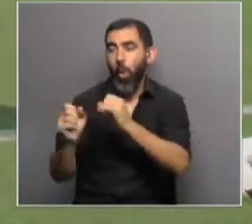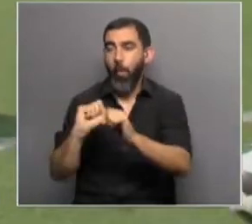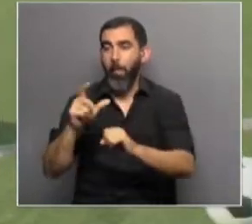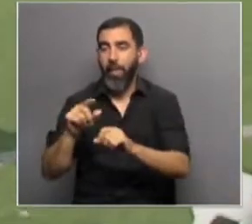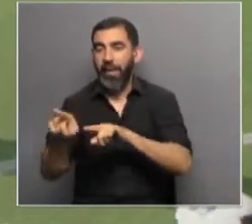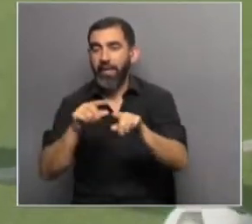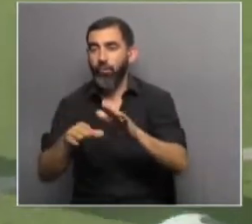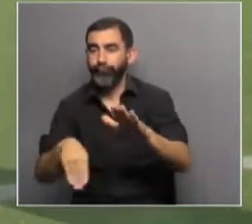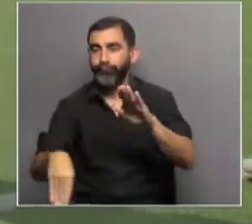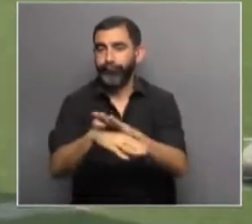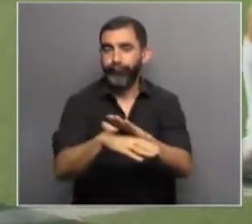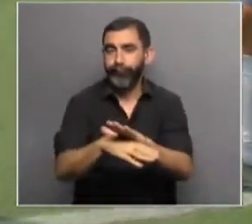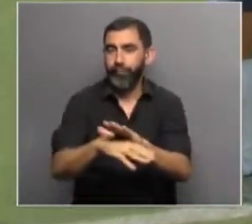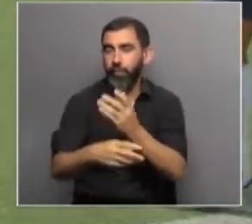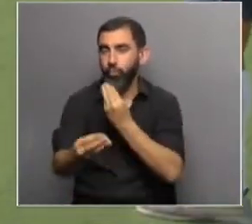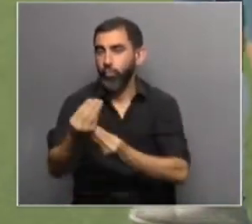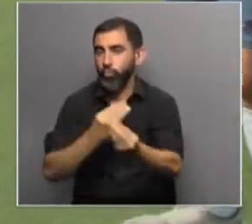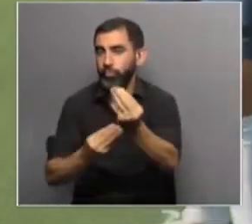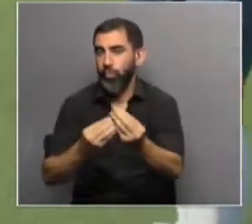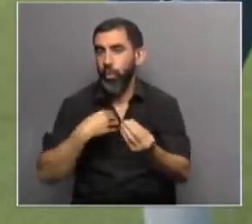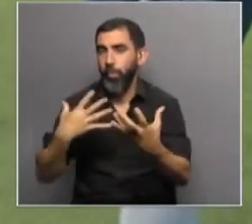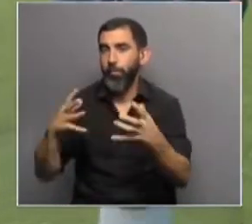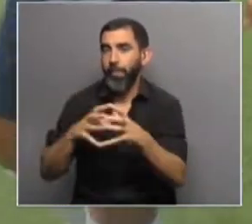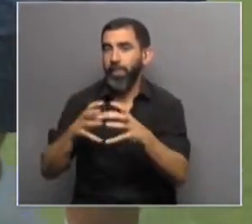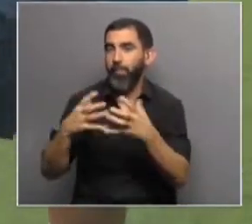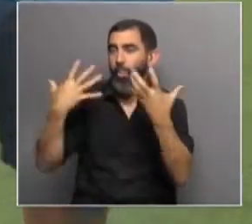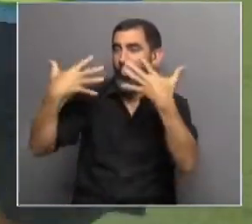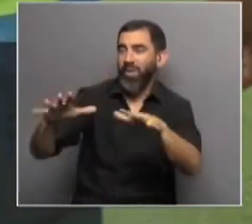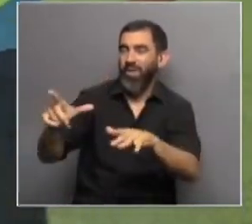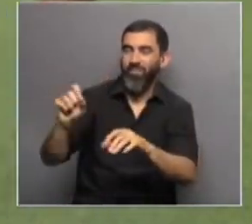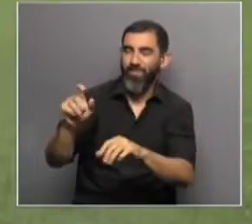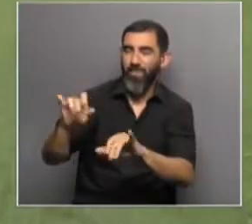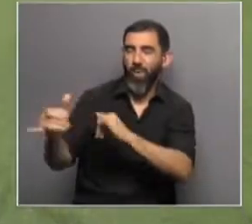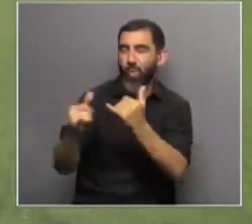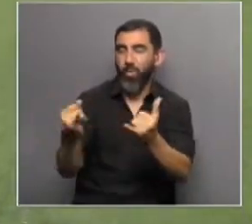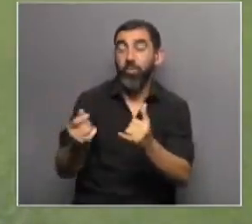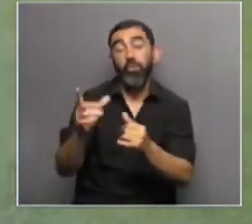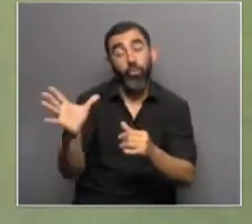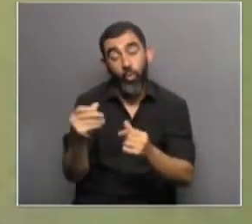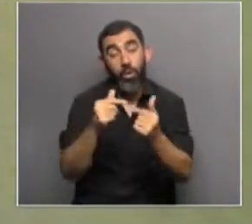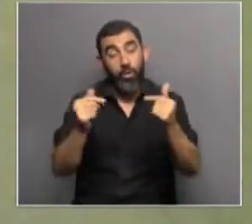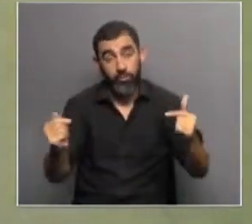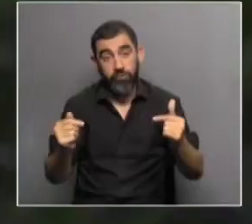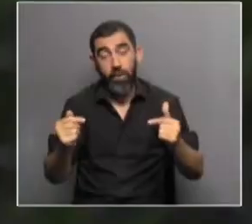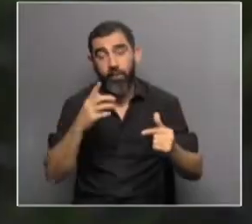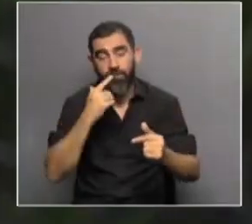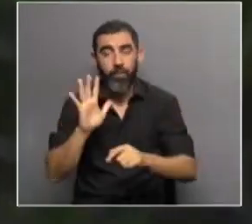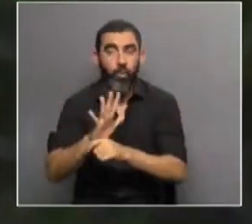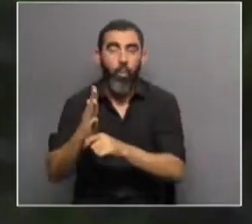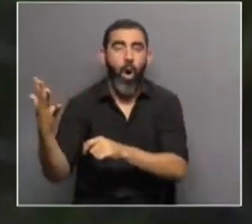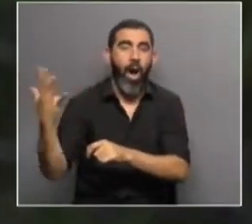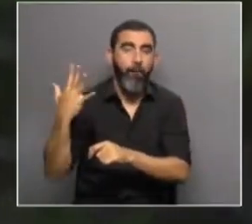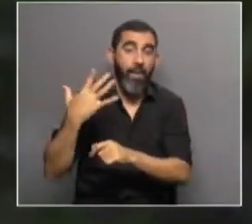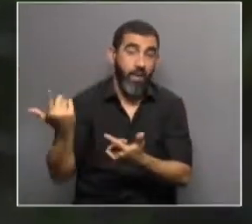entrenador me saca, que crea que mi equipo no me quiere porque no está a en mi mejor momento. Bueno, todas esas cuestiones son unas amenazas.